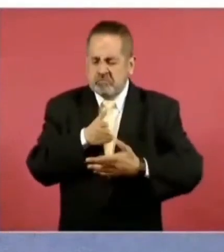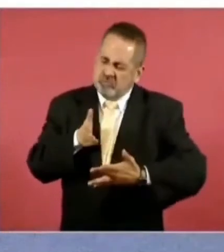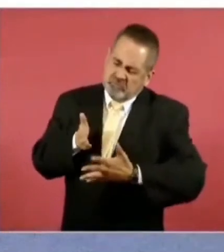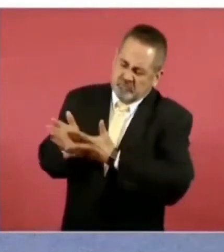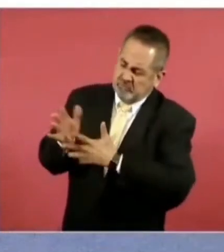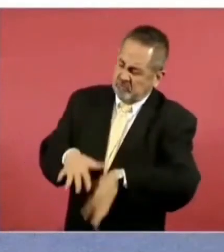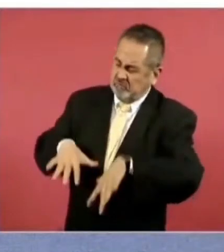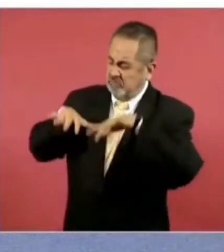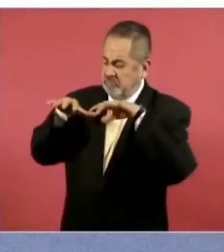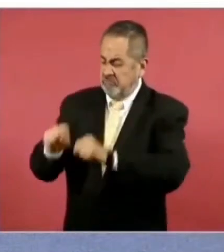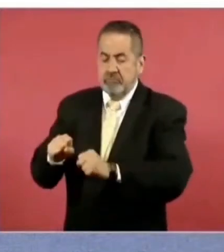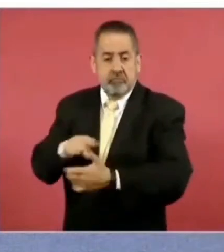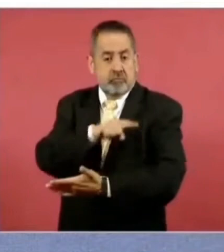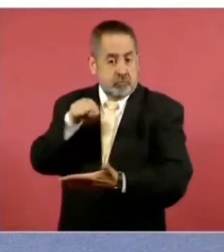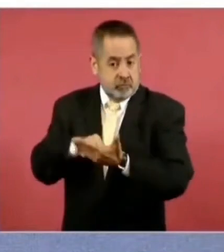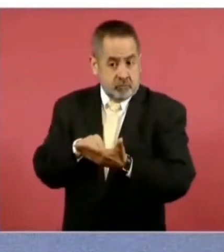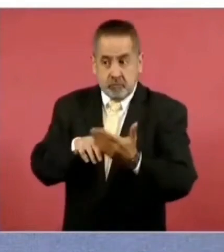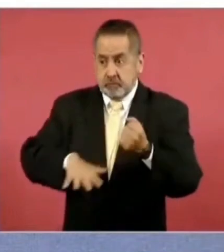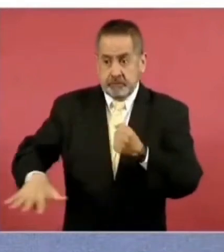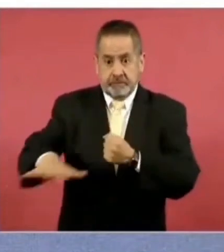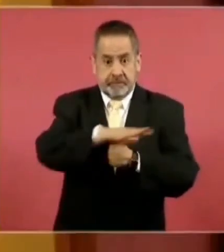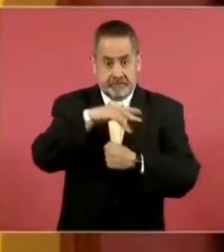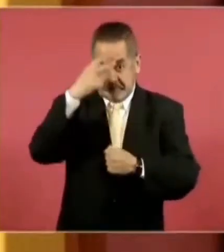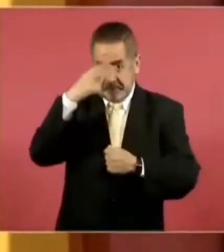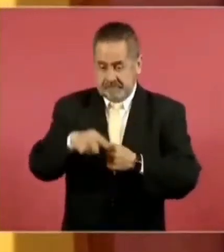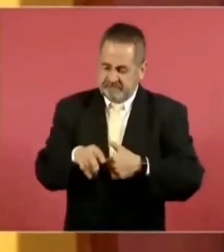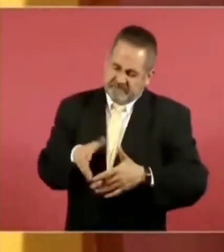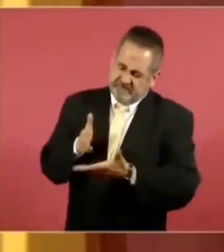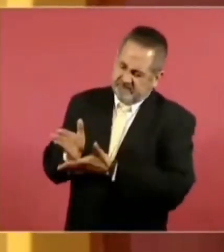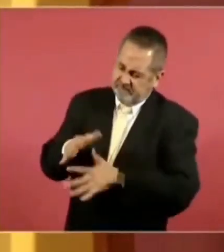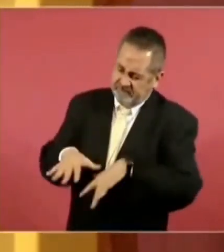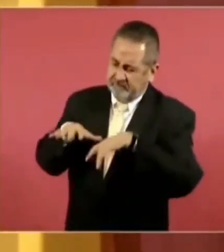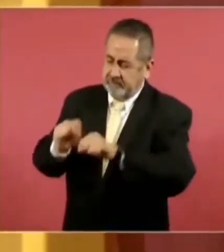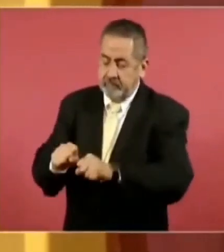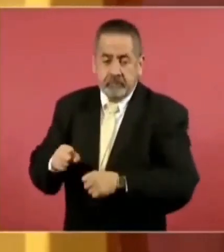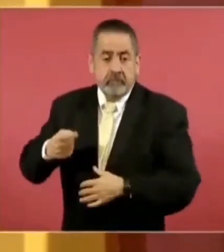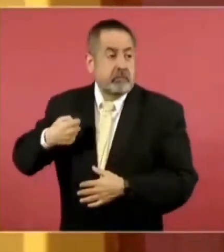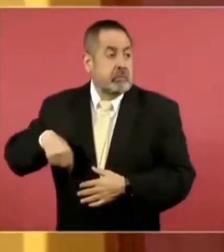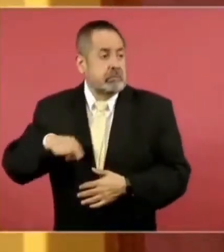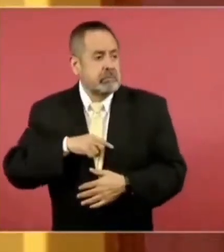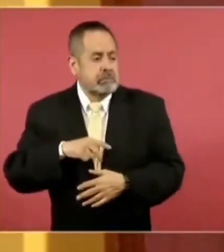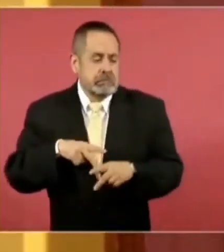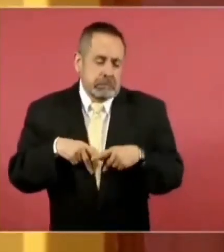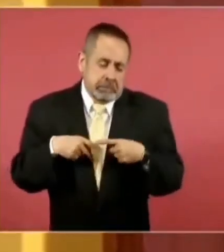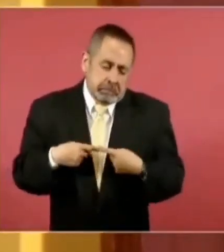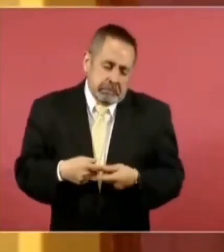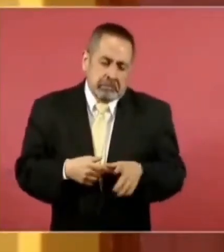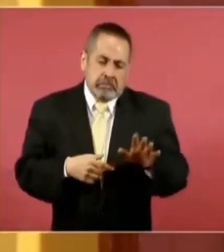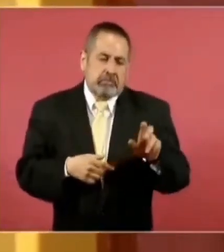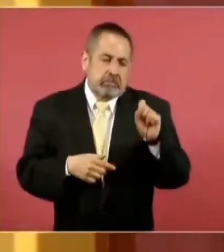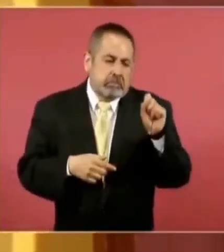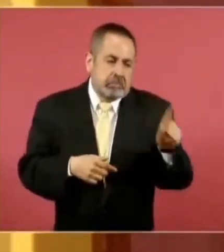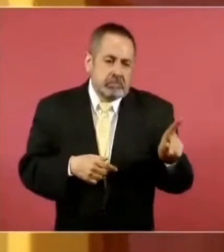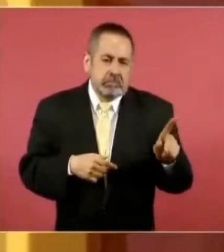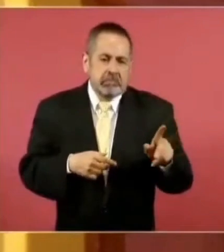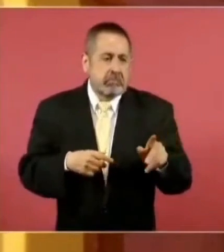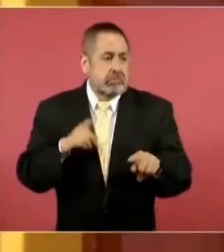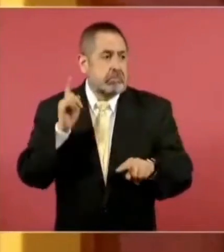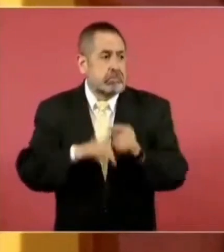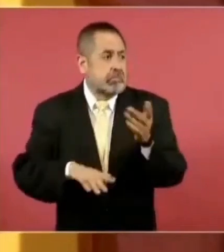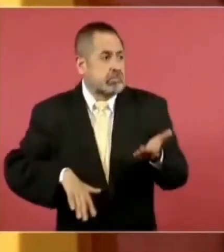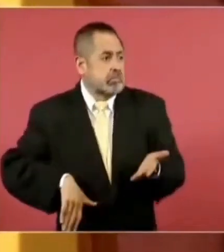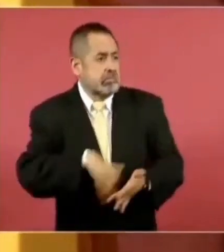de algún punto de nuestro territorio y por nuestra debilidad no podemos arrojarlo